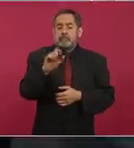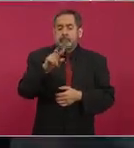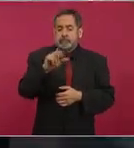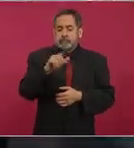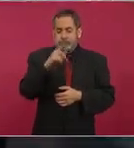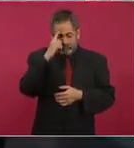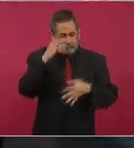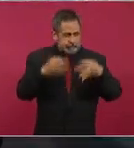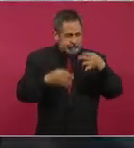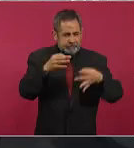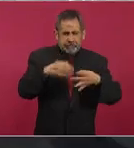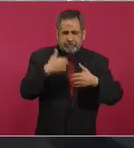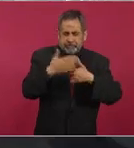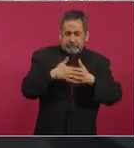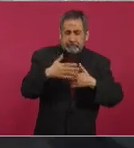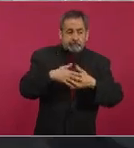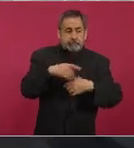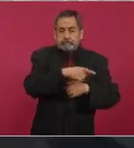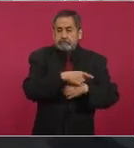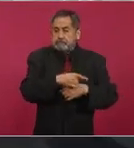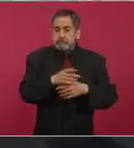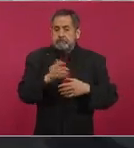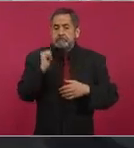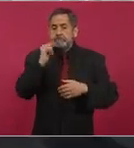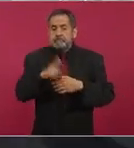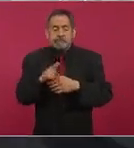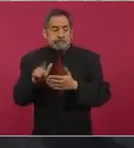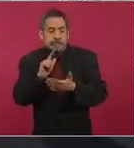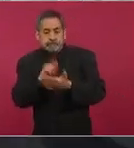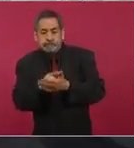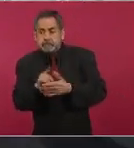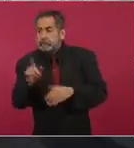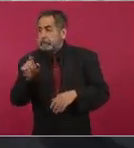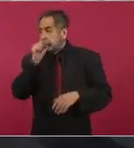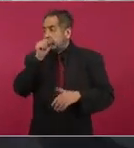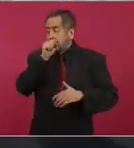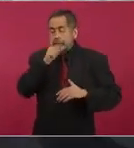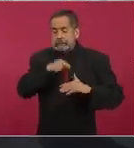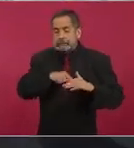proceso de desafuero y en su proceso legal en su contra?